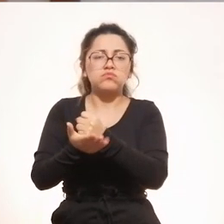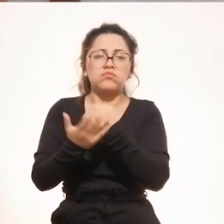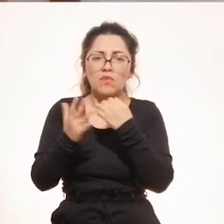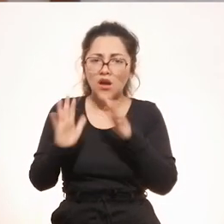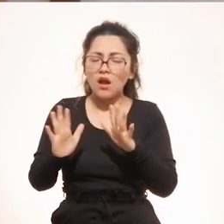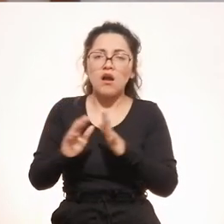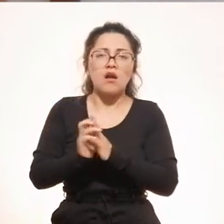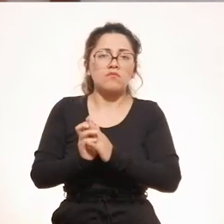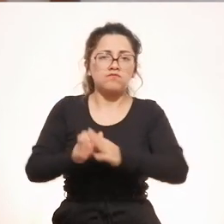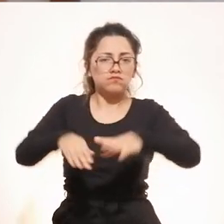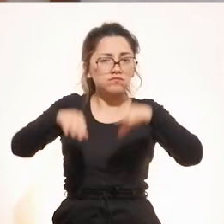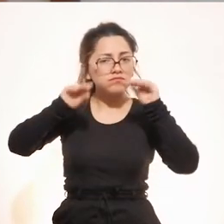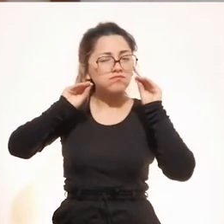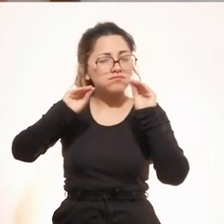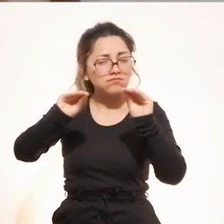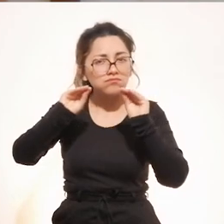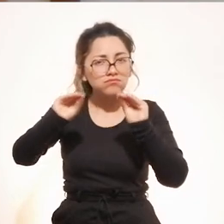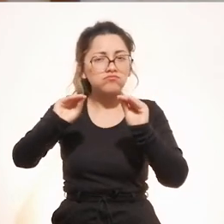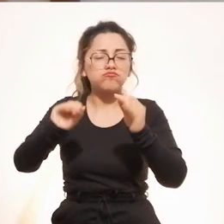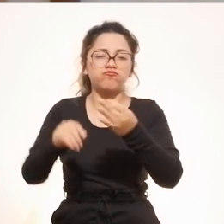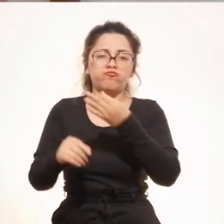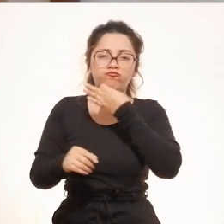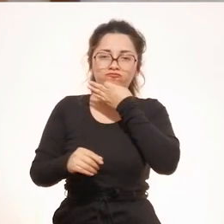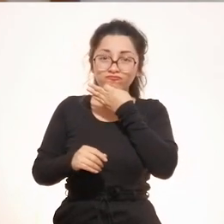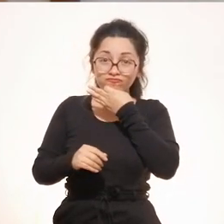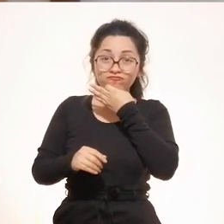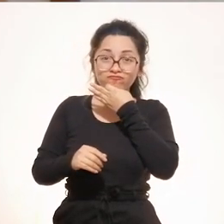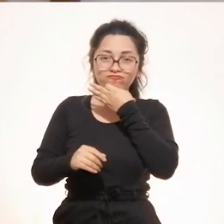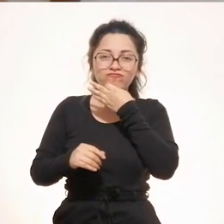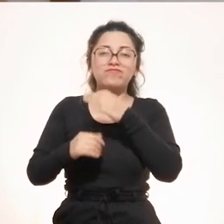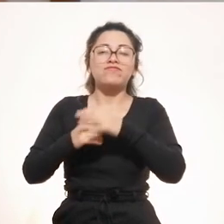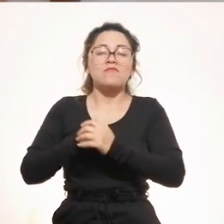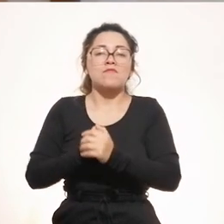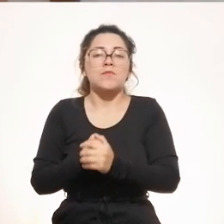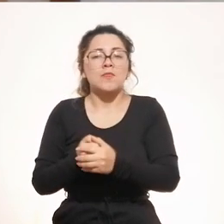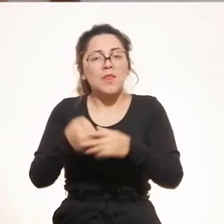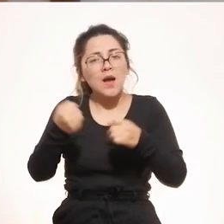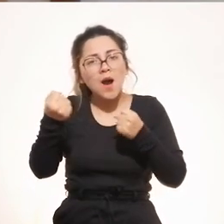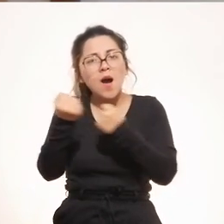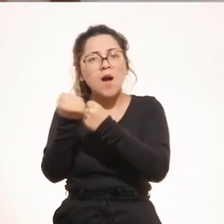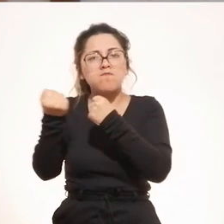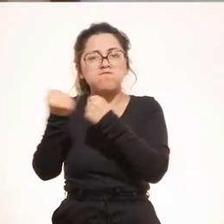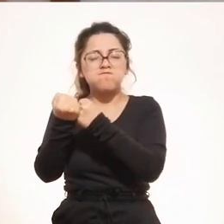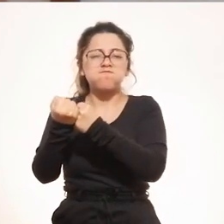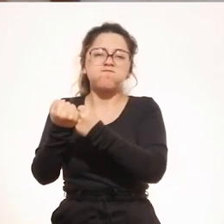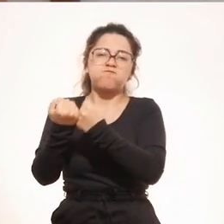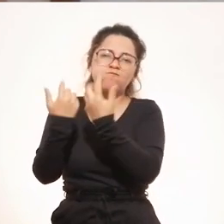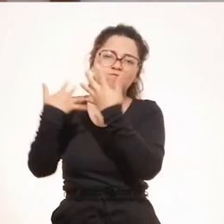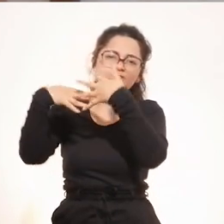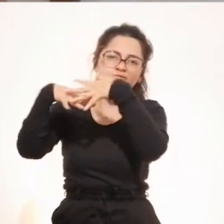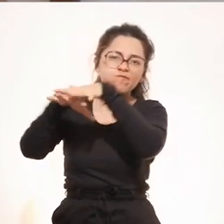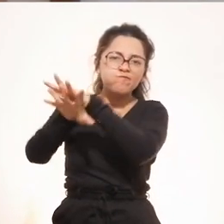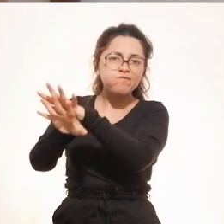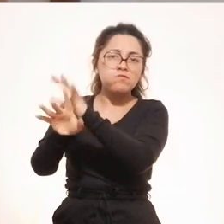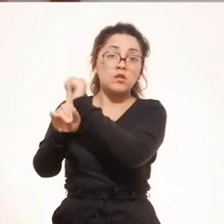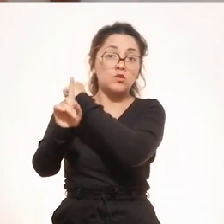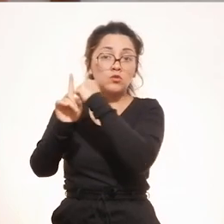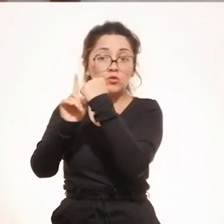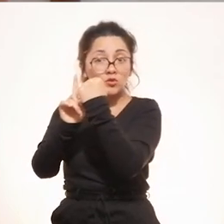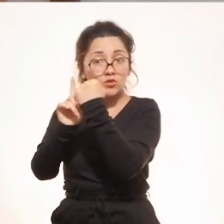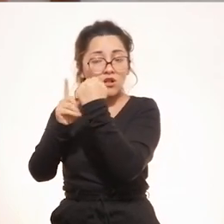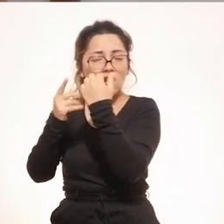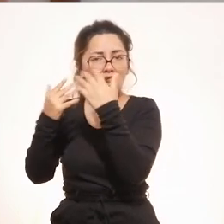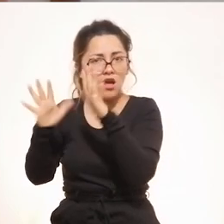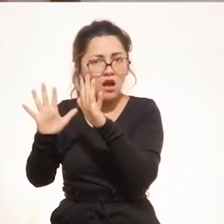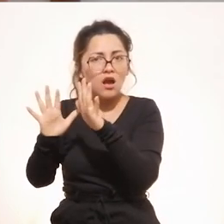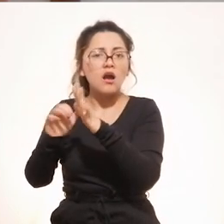de su oferta académica de excelencia en el marco de una filosofía de